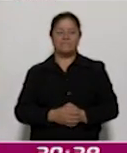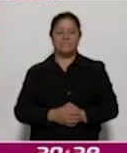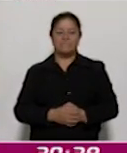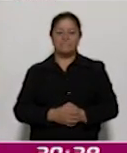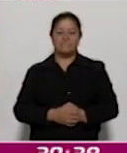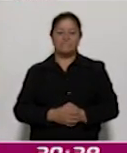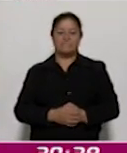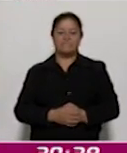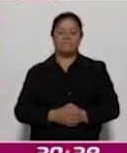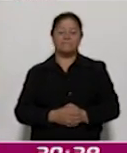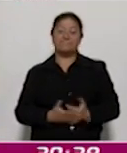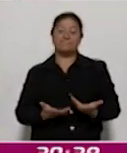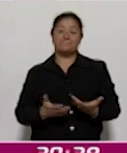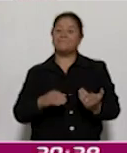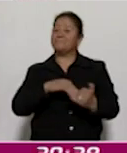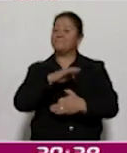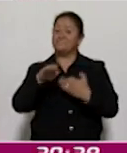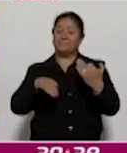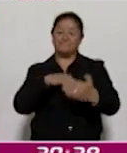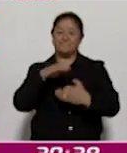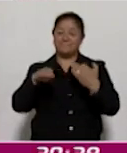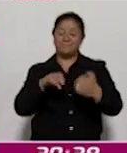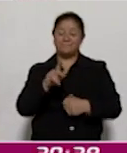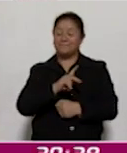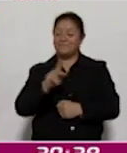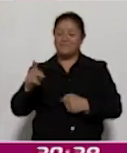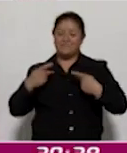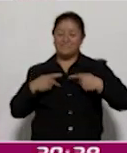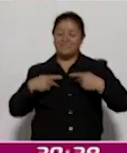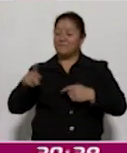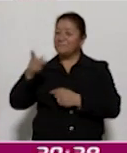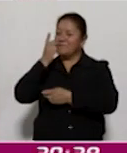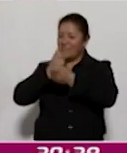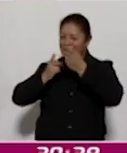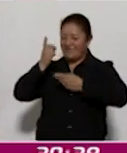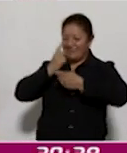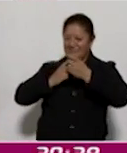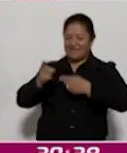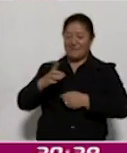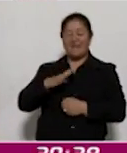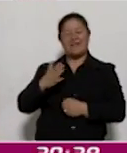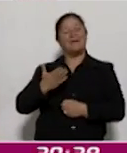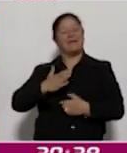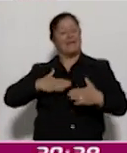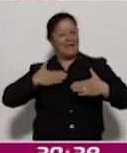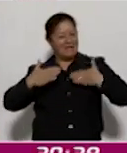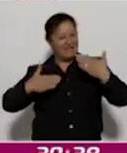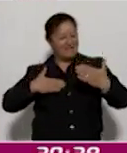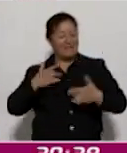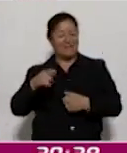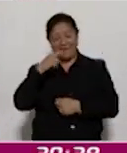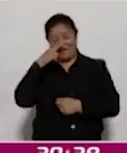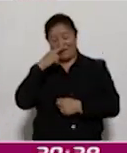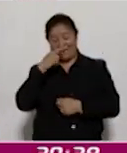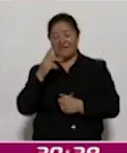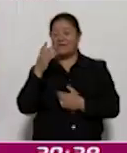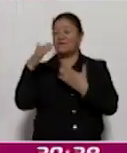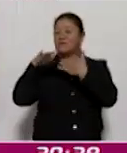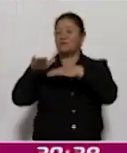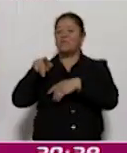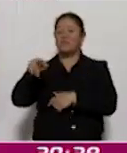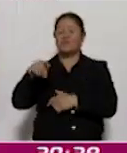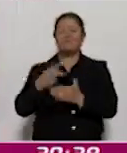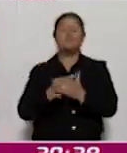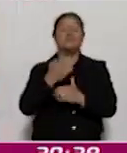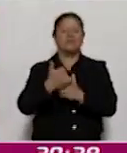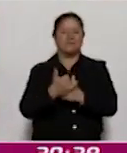Y los protagonistas de la entrega de estos premios nos comentaron llenos de alegría y orgullo sobre sus proyectos y aportes